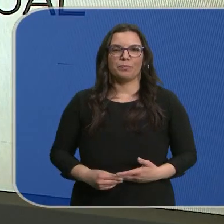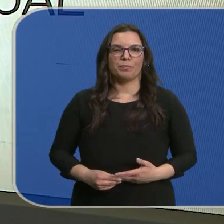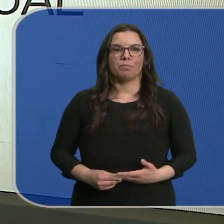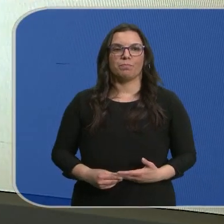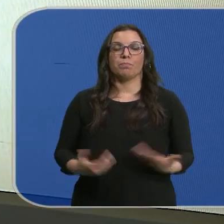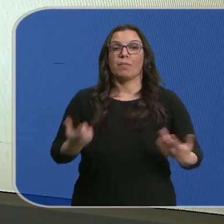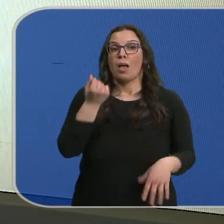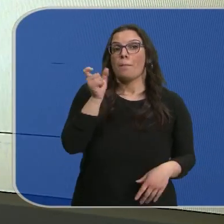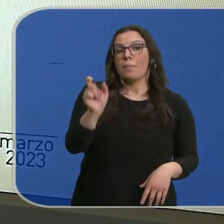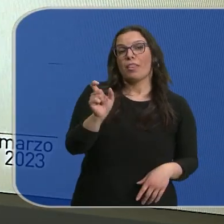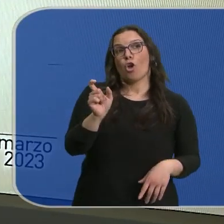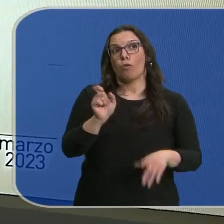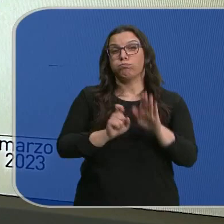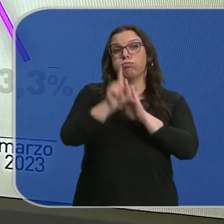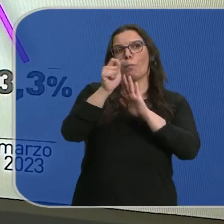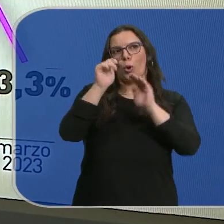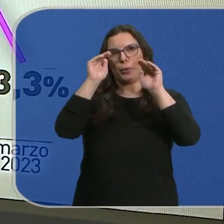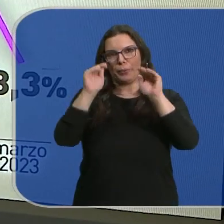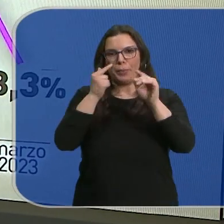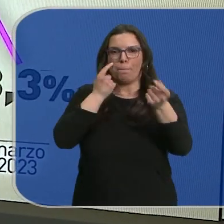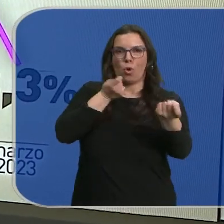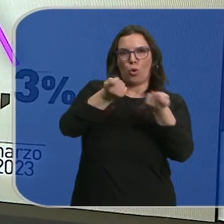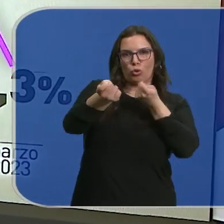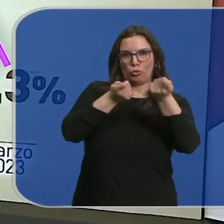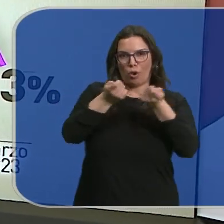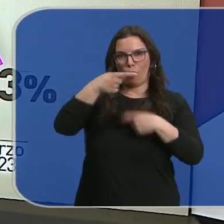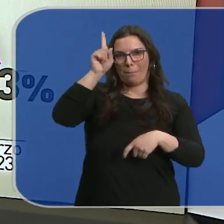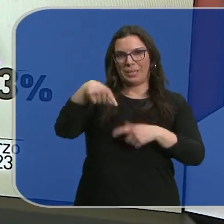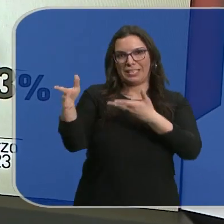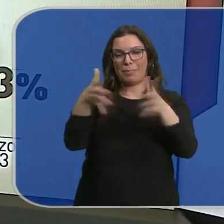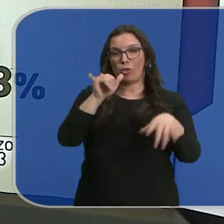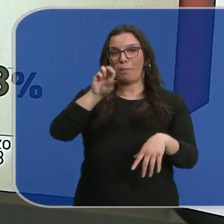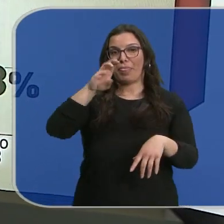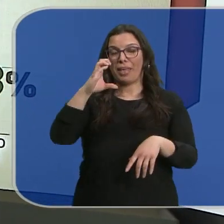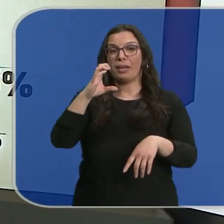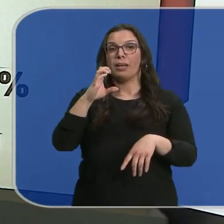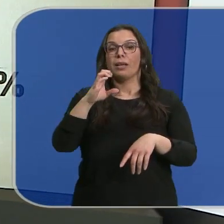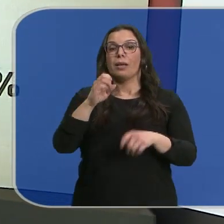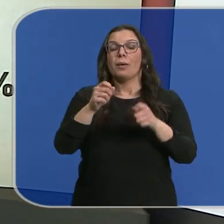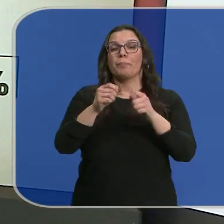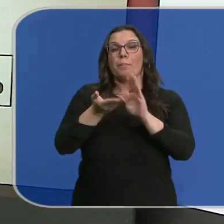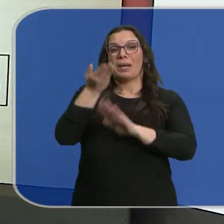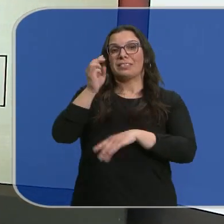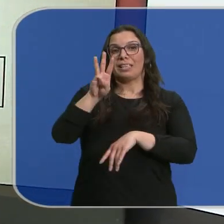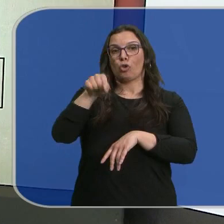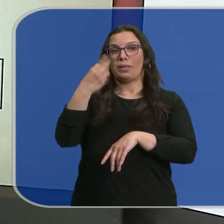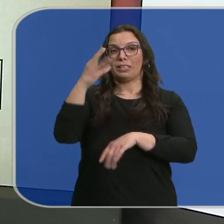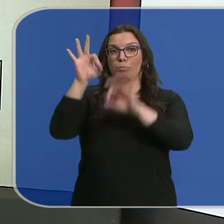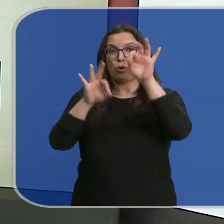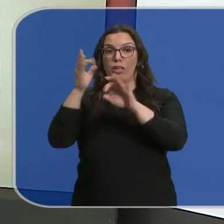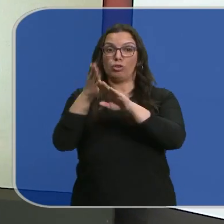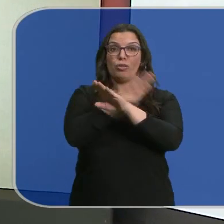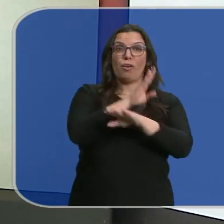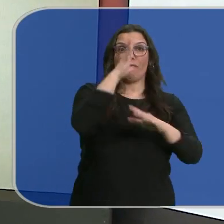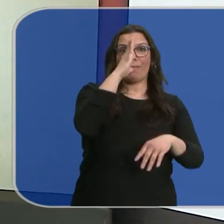Y mientras los precios moderan su ritmo de crecimiento anual en este mes de marzo, el IPC ha aumentado un 3,3%, casi la mitad que en